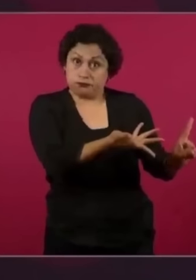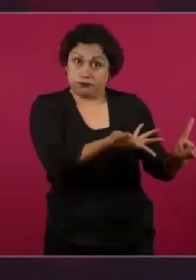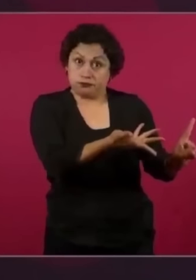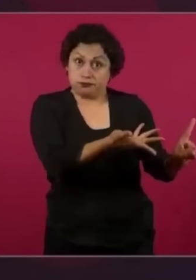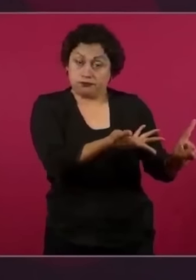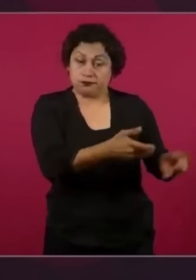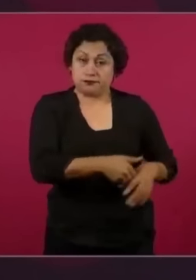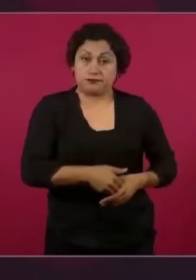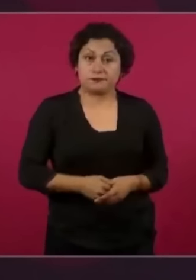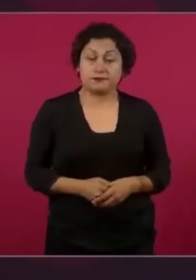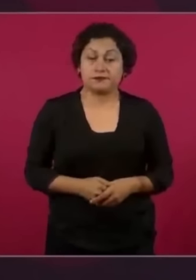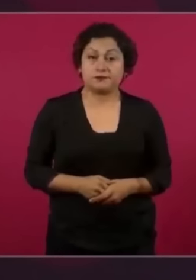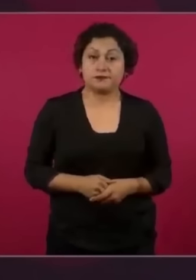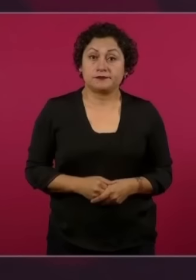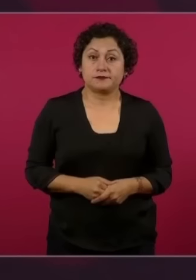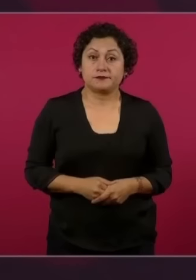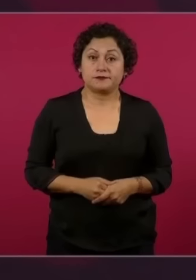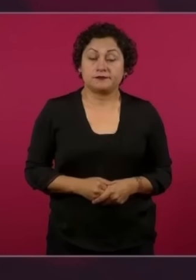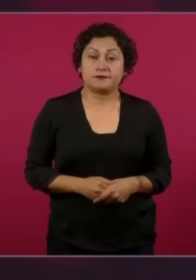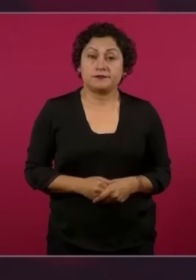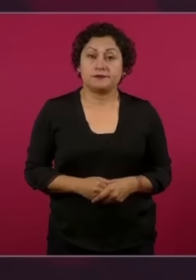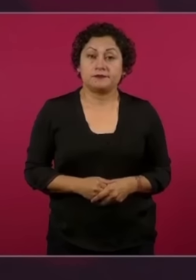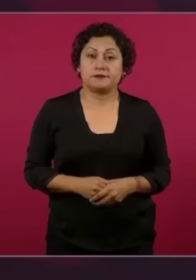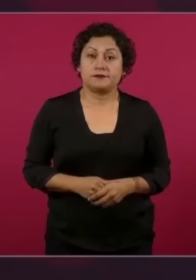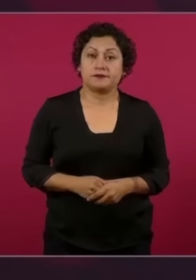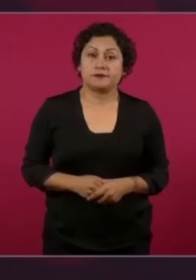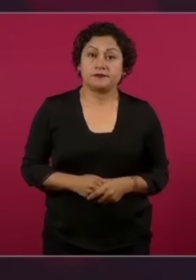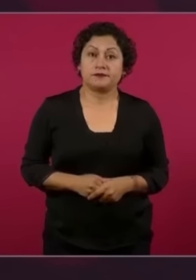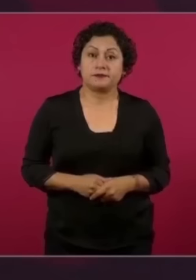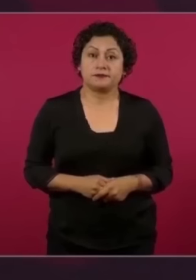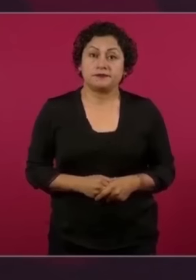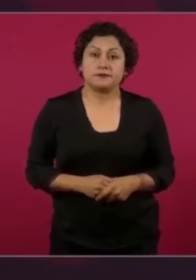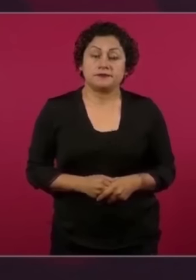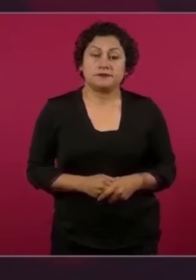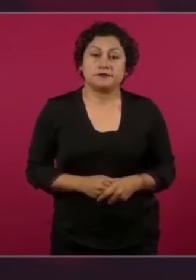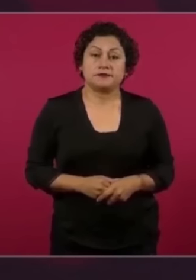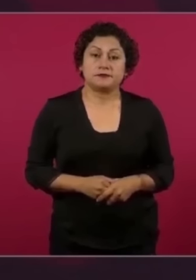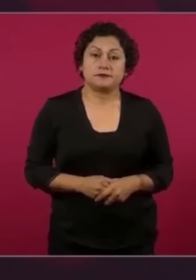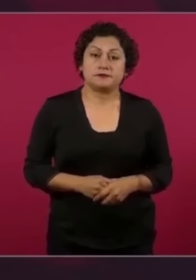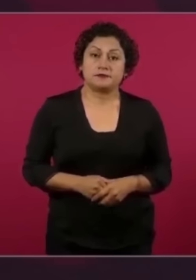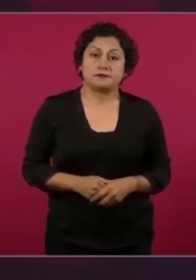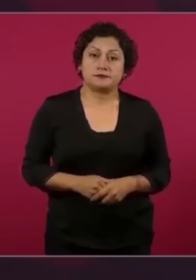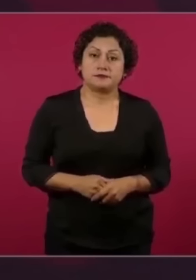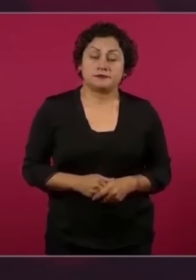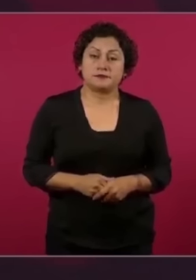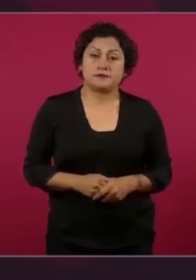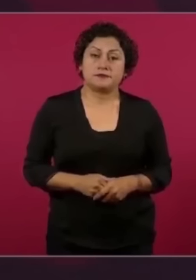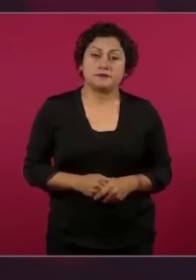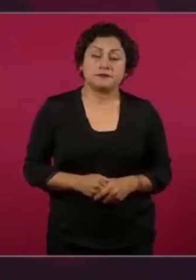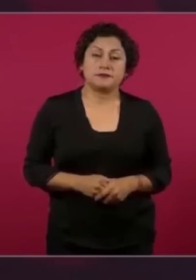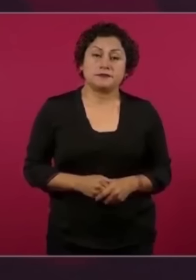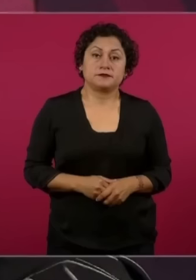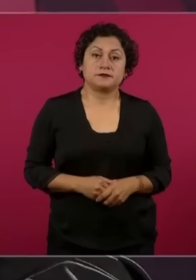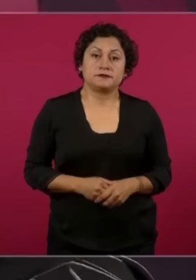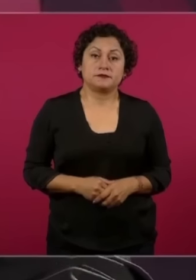van a